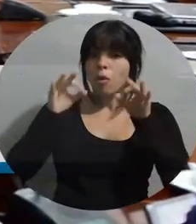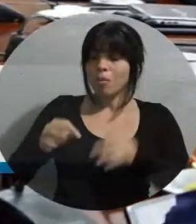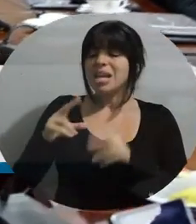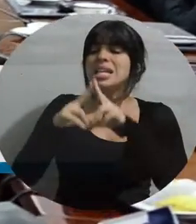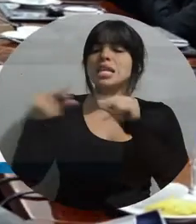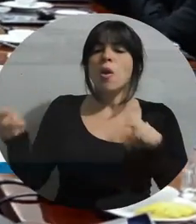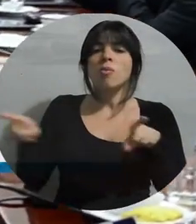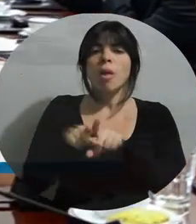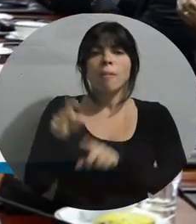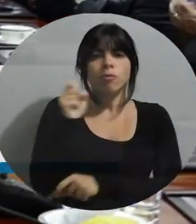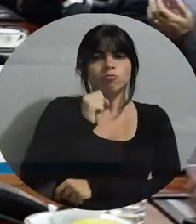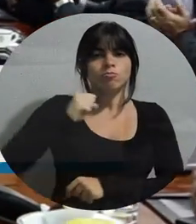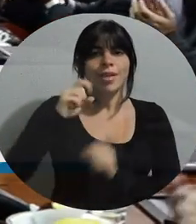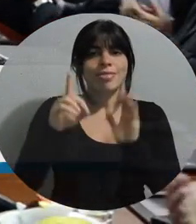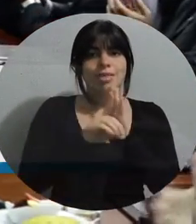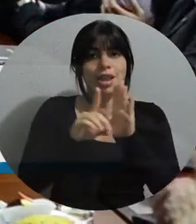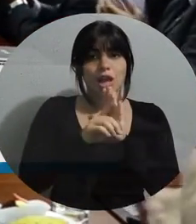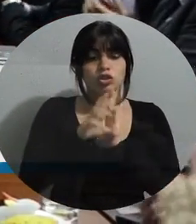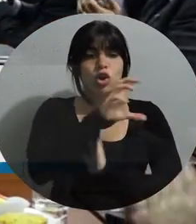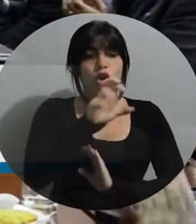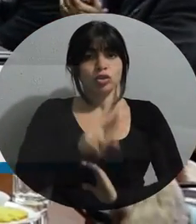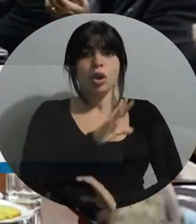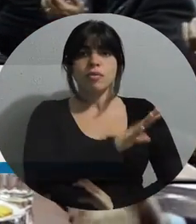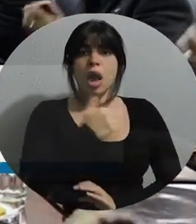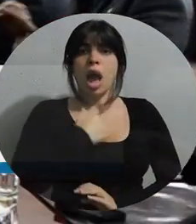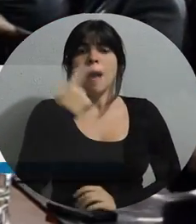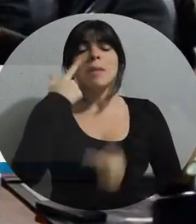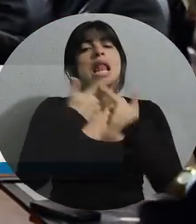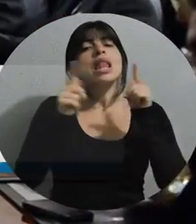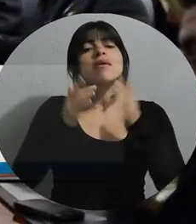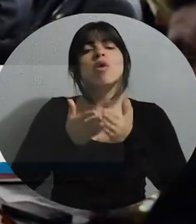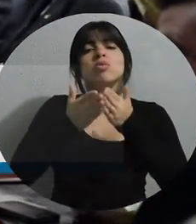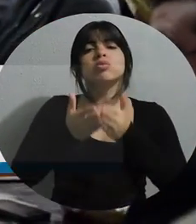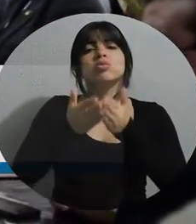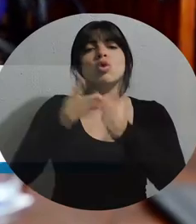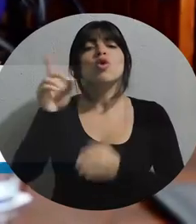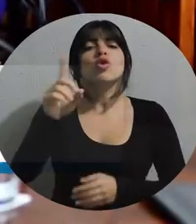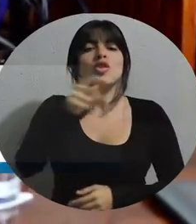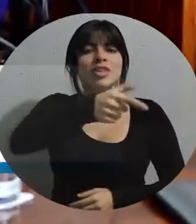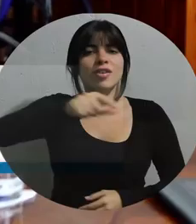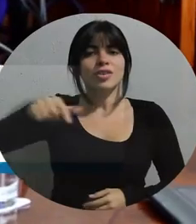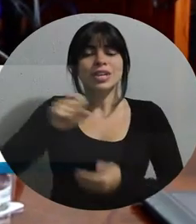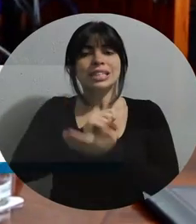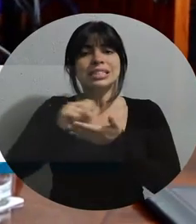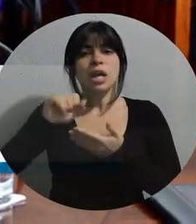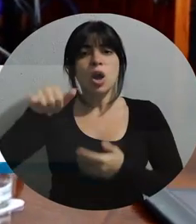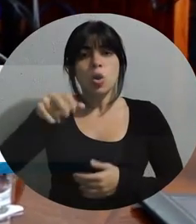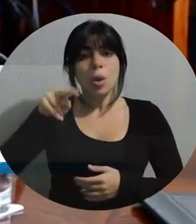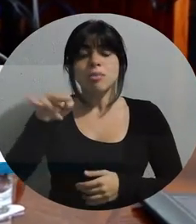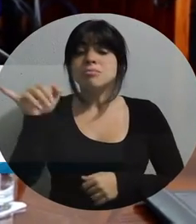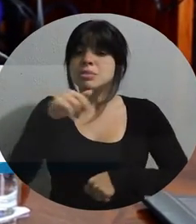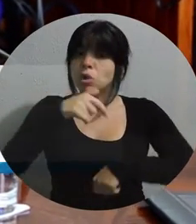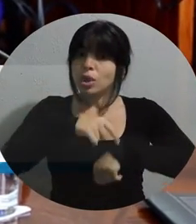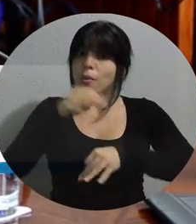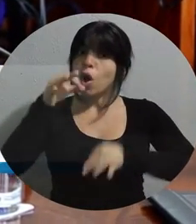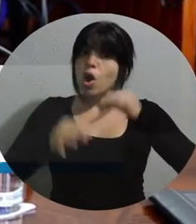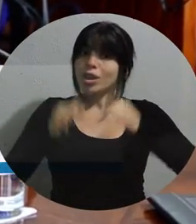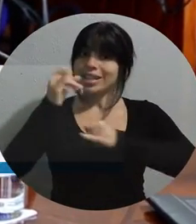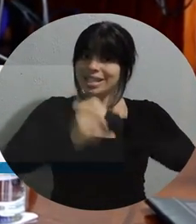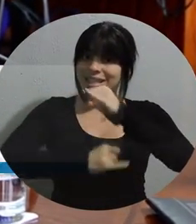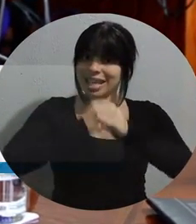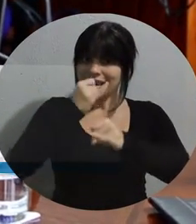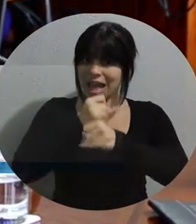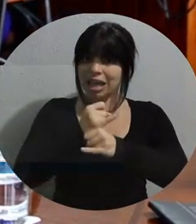confirmó que Nicaragua incumplió el derecho de Costa Rica para realizar libre navegación por el río San Juan. Al mismo tiempo, la Corte